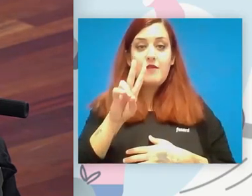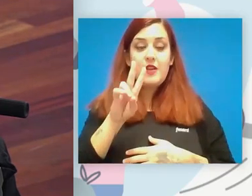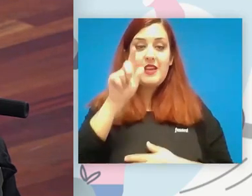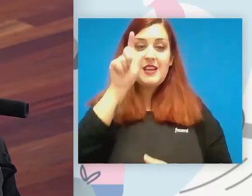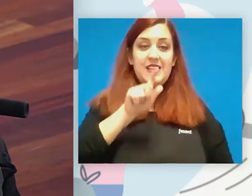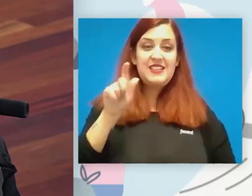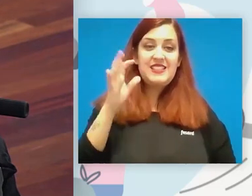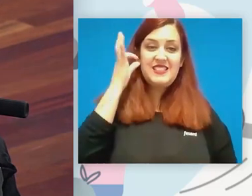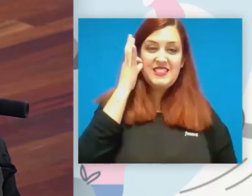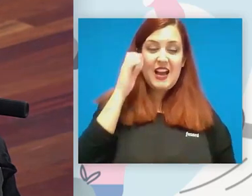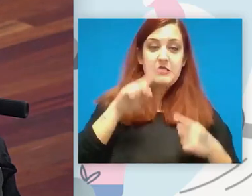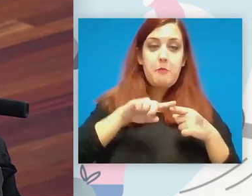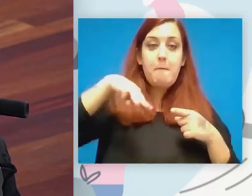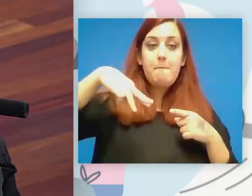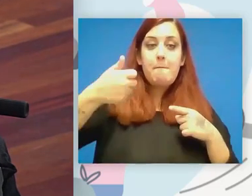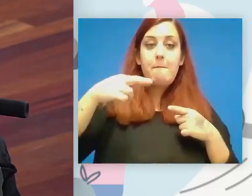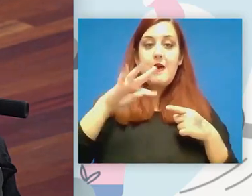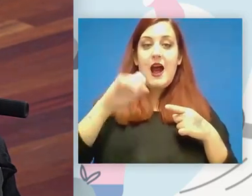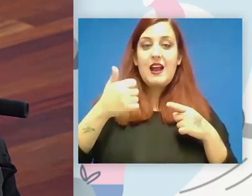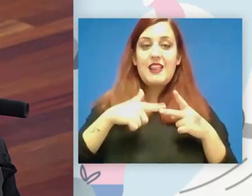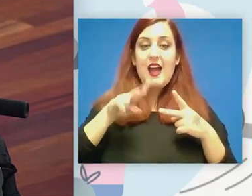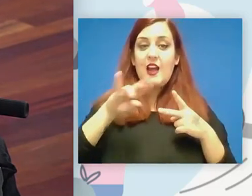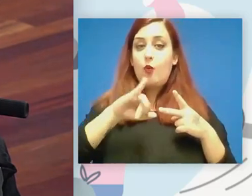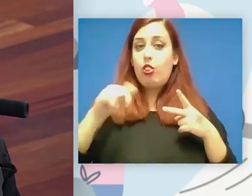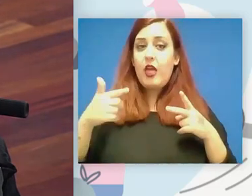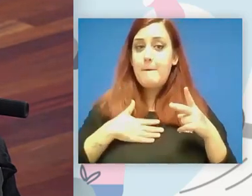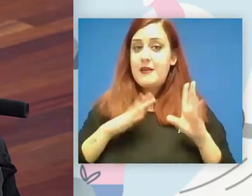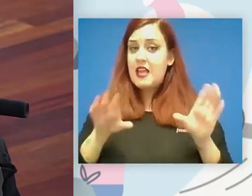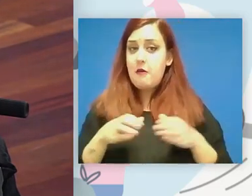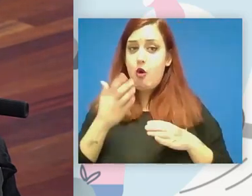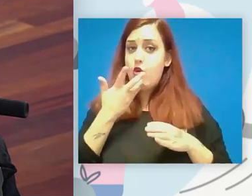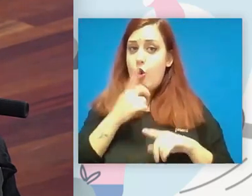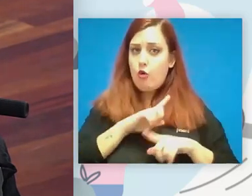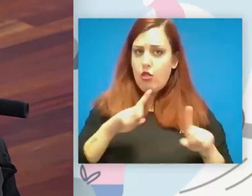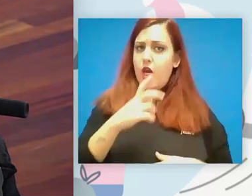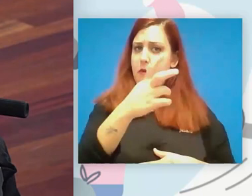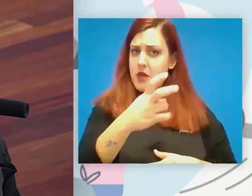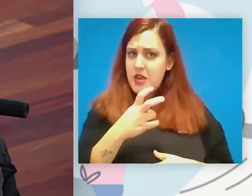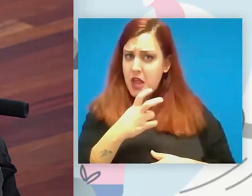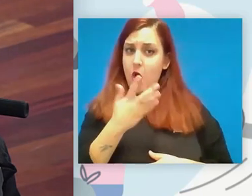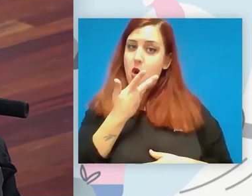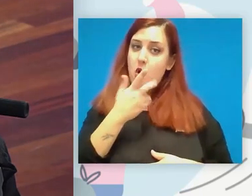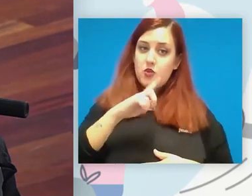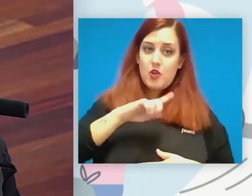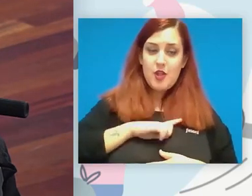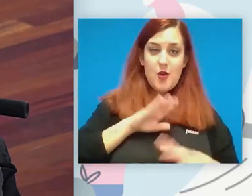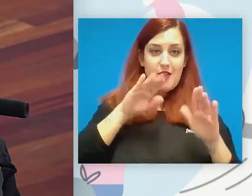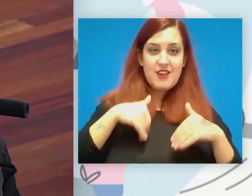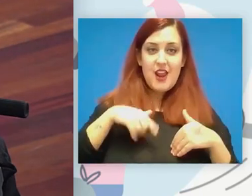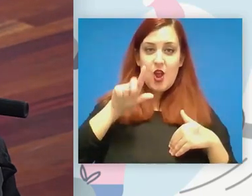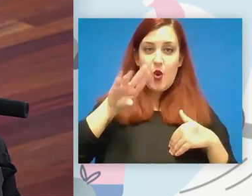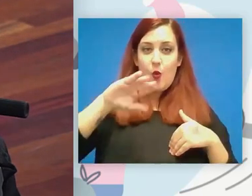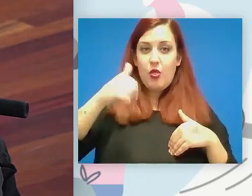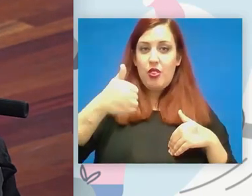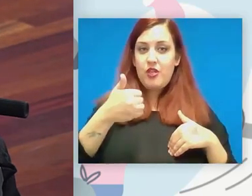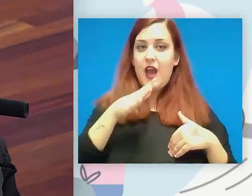Marta y Lucía que desconocían nuestro equipo se lo comenté afortunadamente vinieron y vaya Lucía está siendo